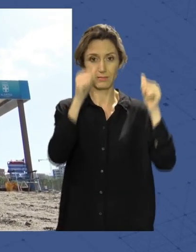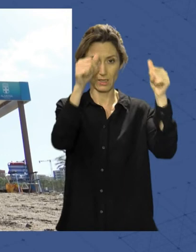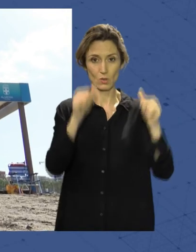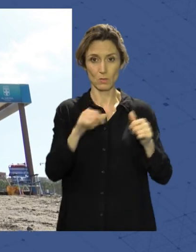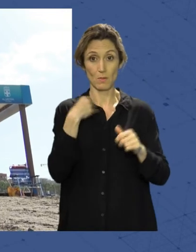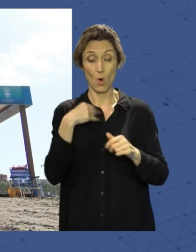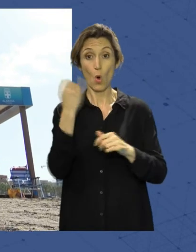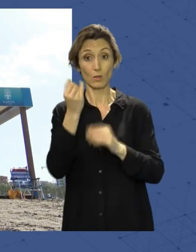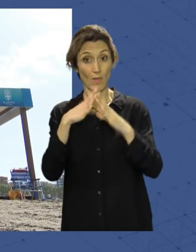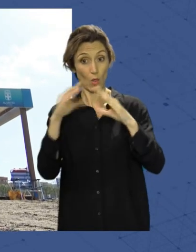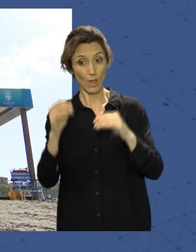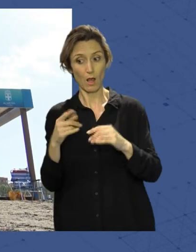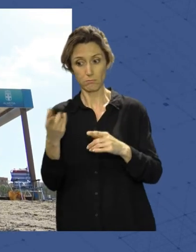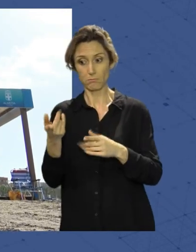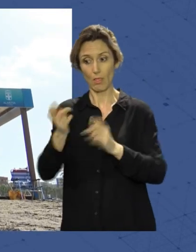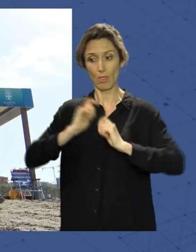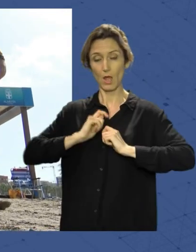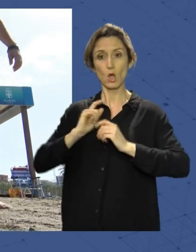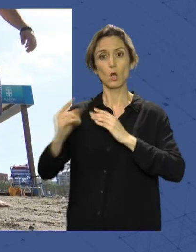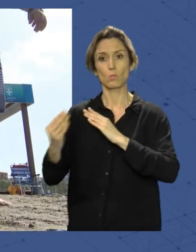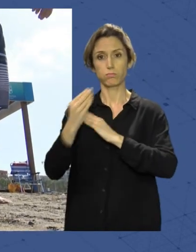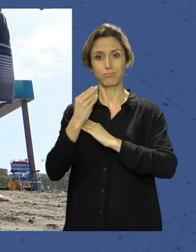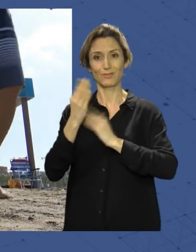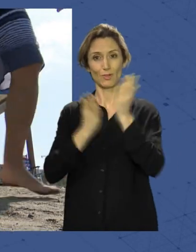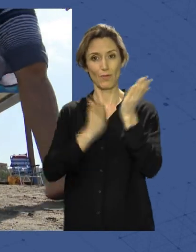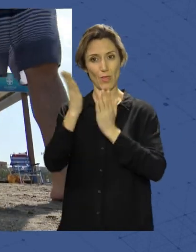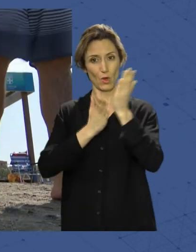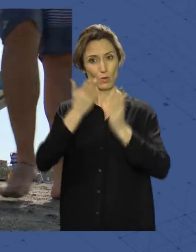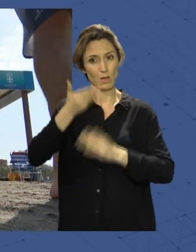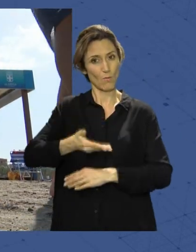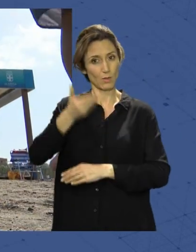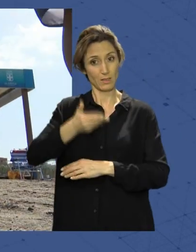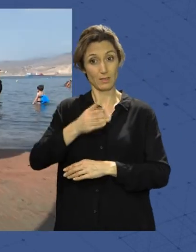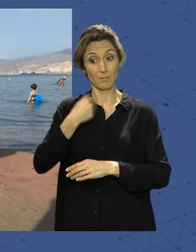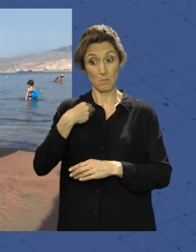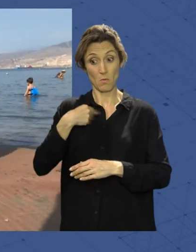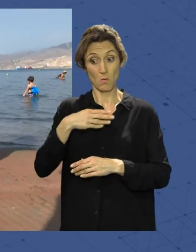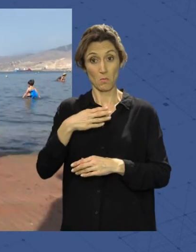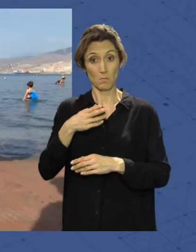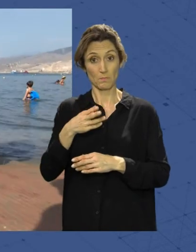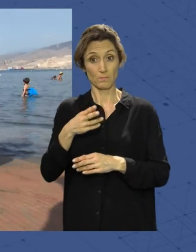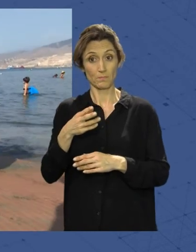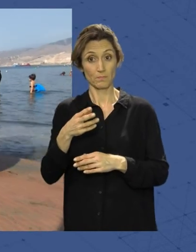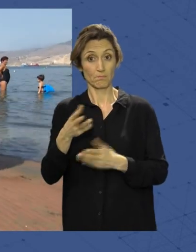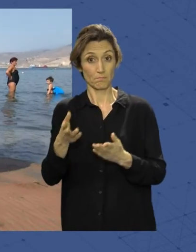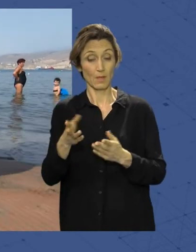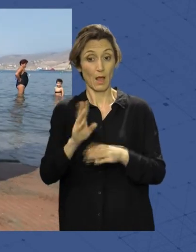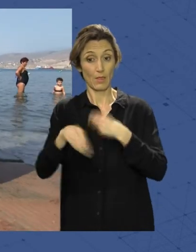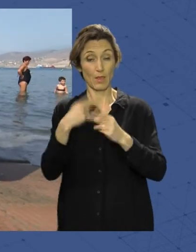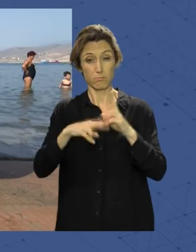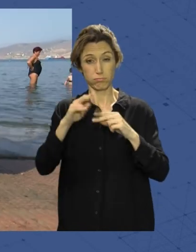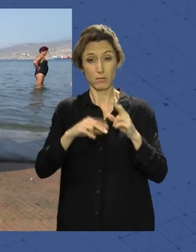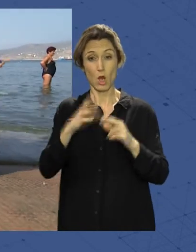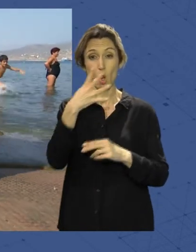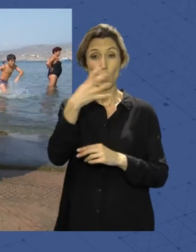la mano de la Junta de Andalucía hemos recibido una subvención importante que vamos a ejecutar entre este año y el que viene con una inversión de 400